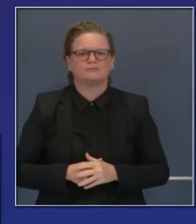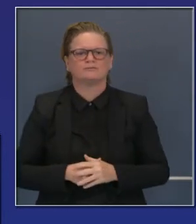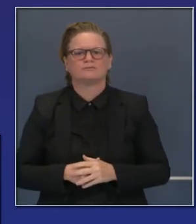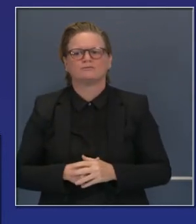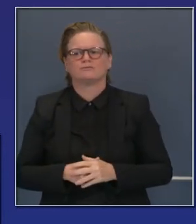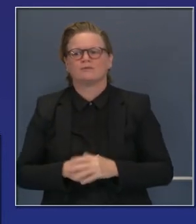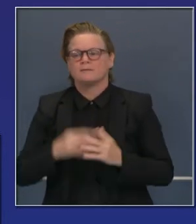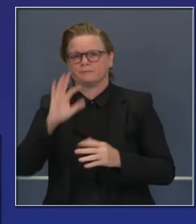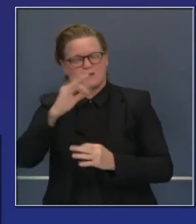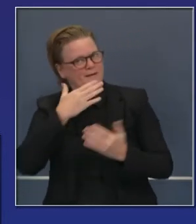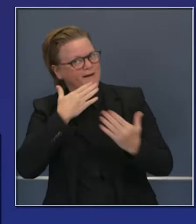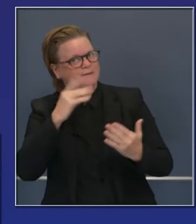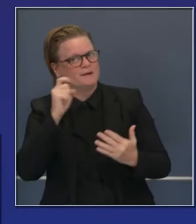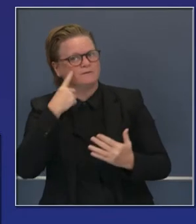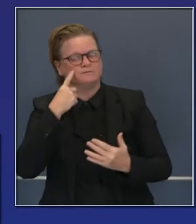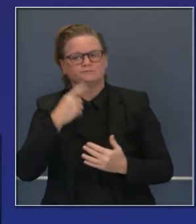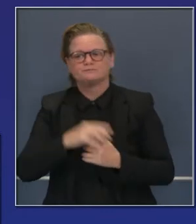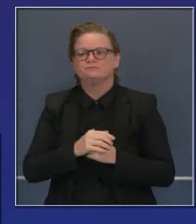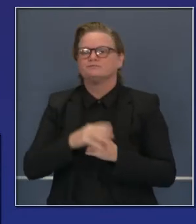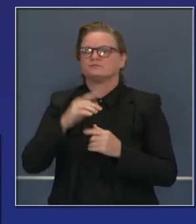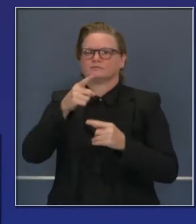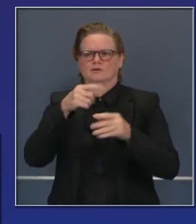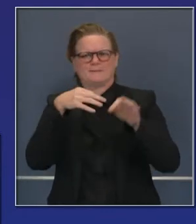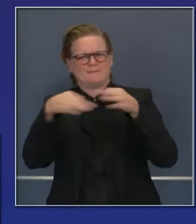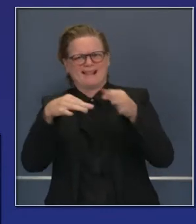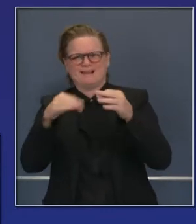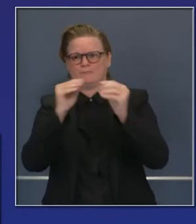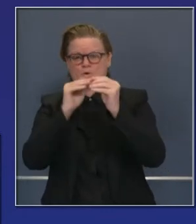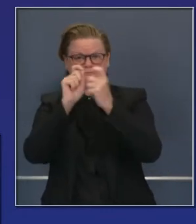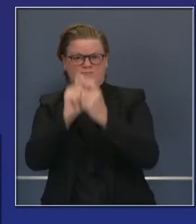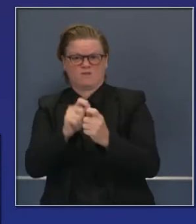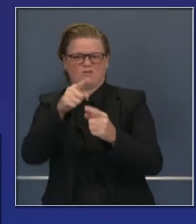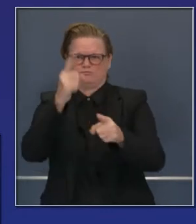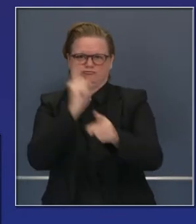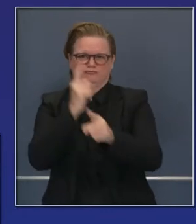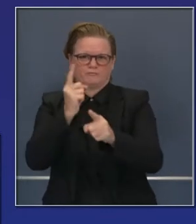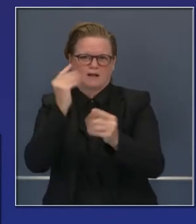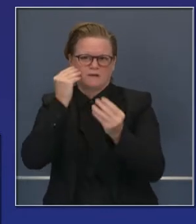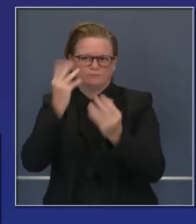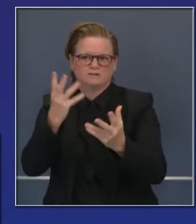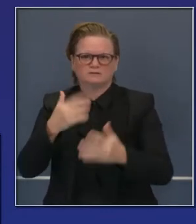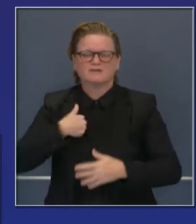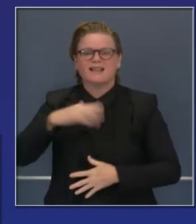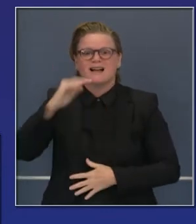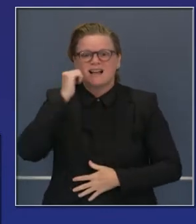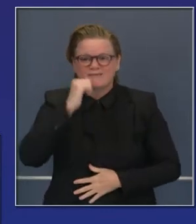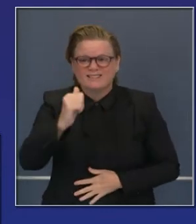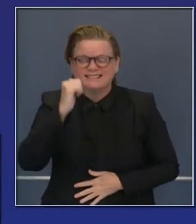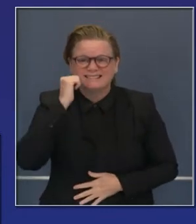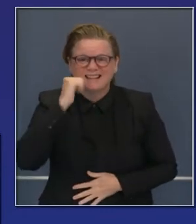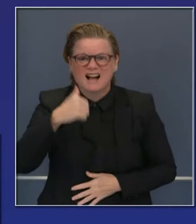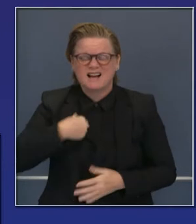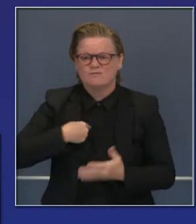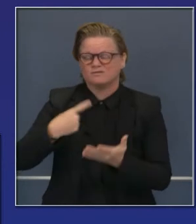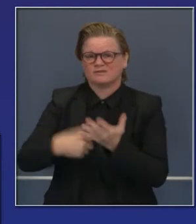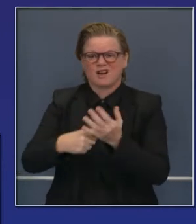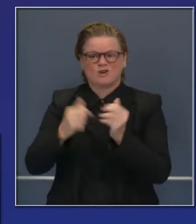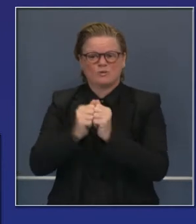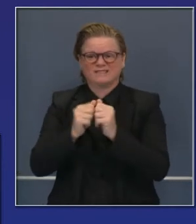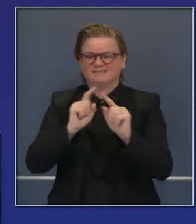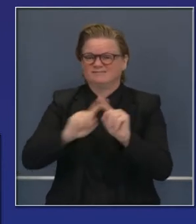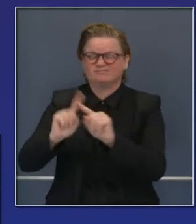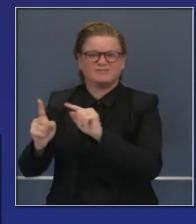Gracias, señor gobernador. Gracias, Ha hecho usted una labor excelente explicando la base de lo que estamos haciendo.